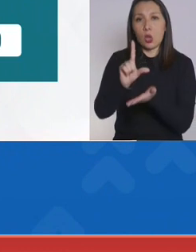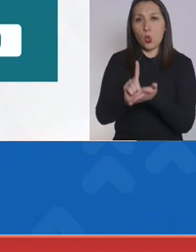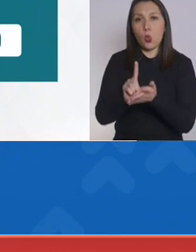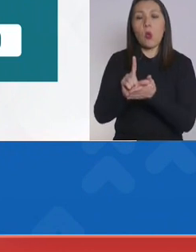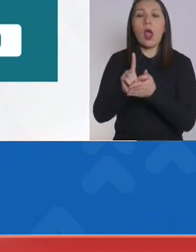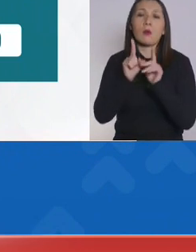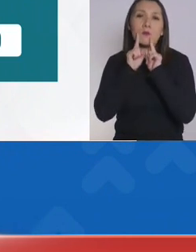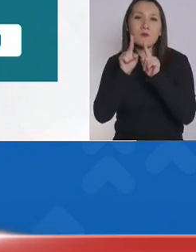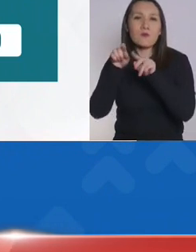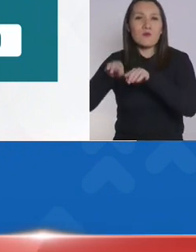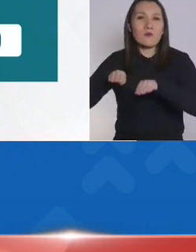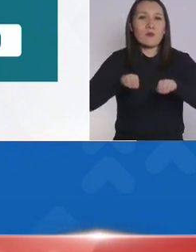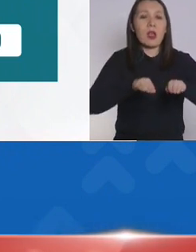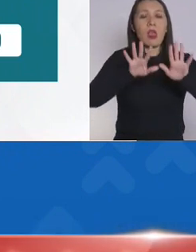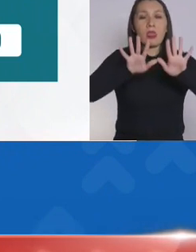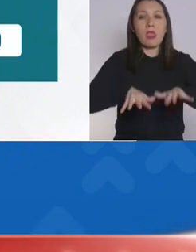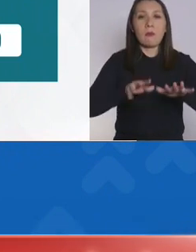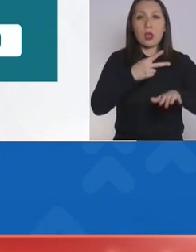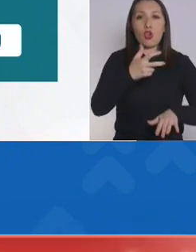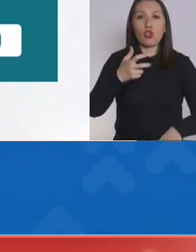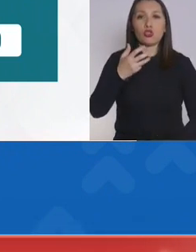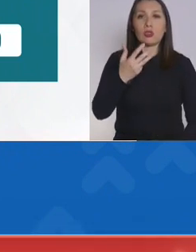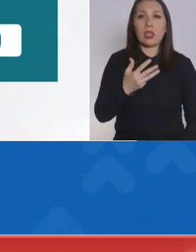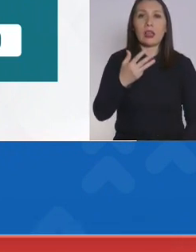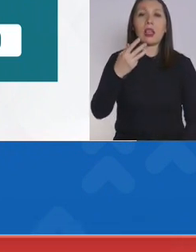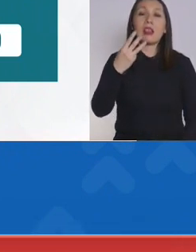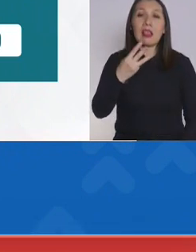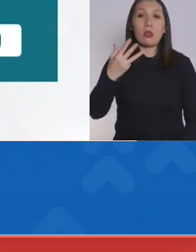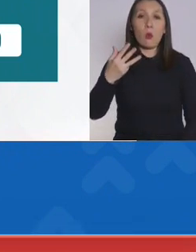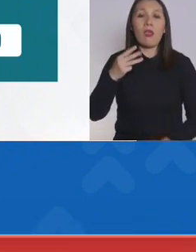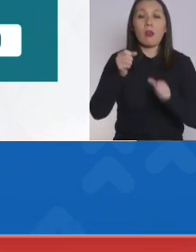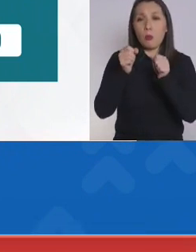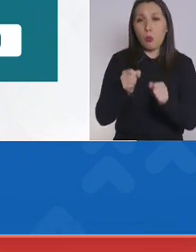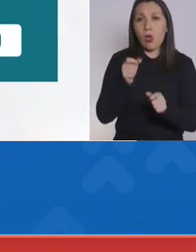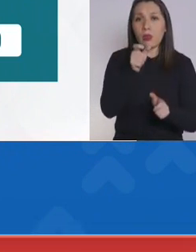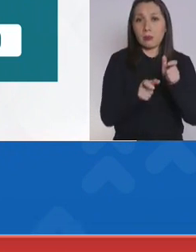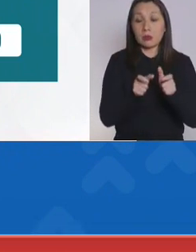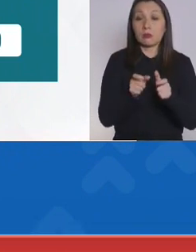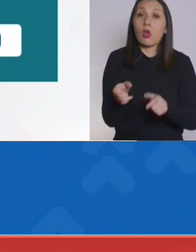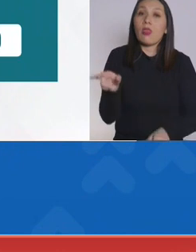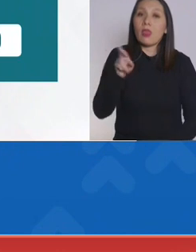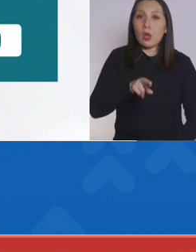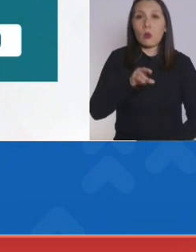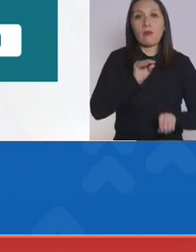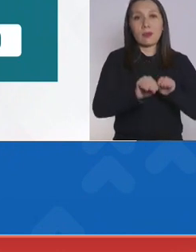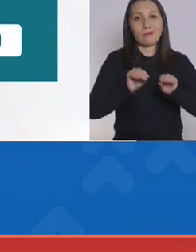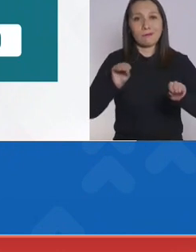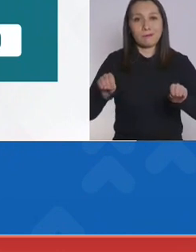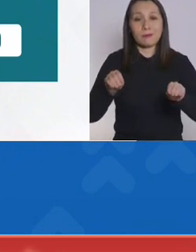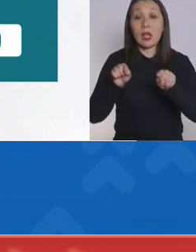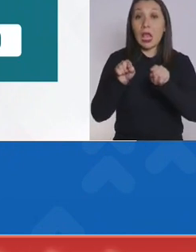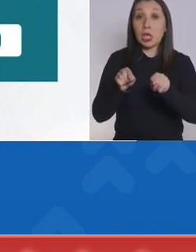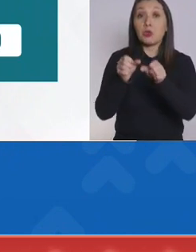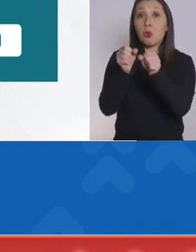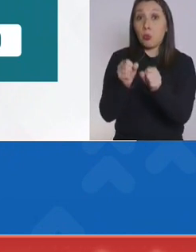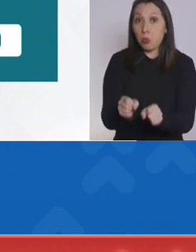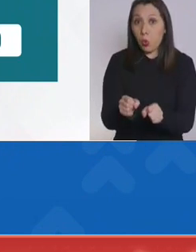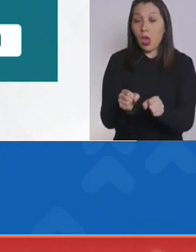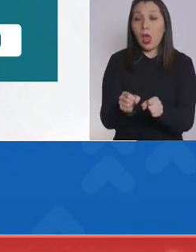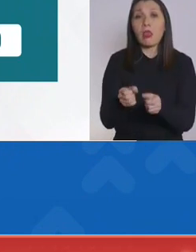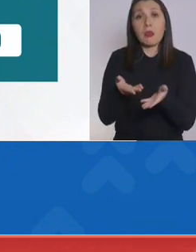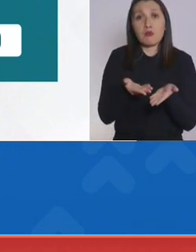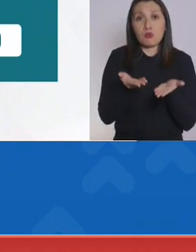hospedaje, con 10.839 cupos. Y nuevamente hago el llamado. Estos son cupos que están